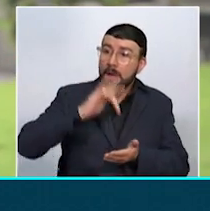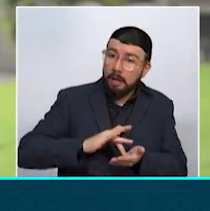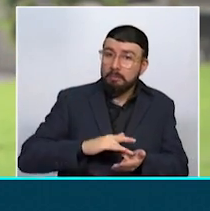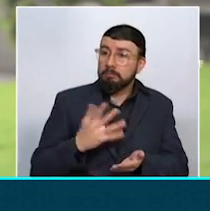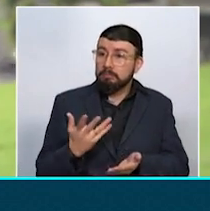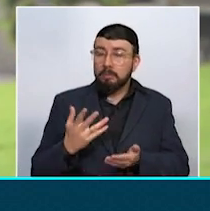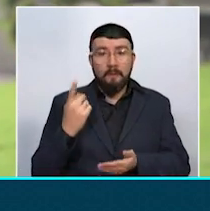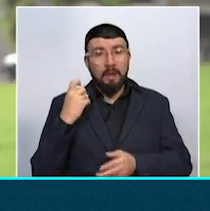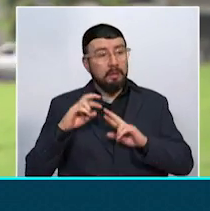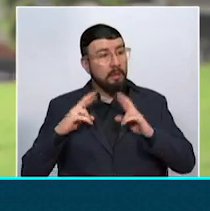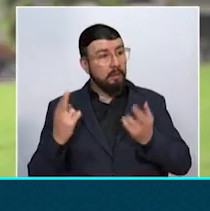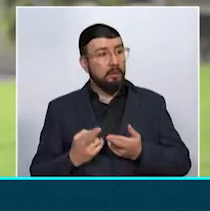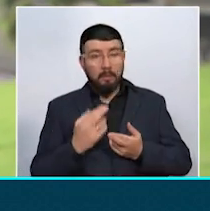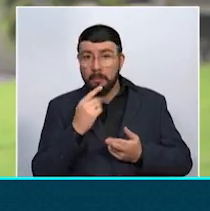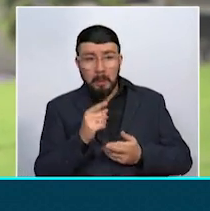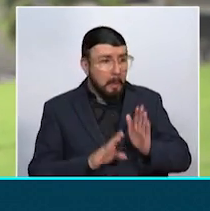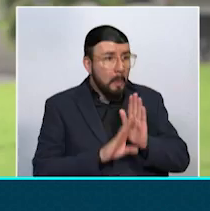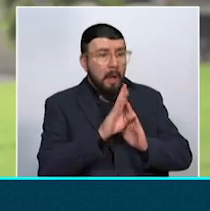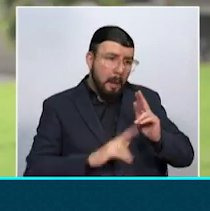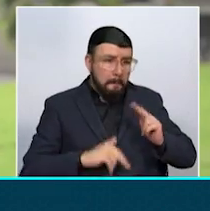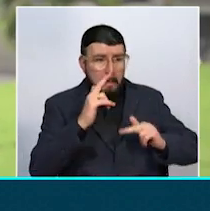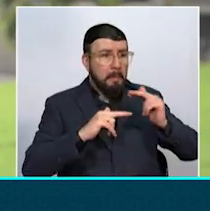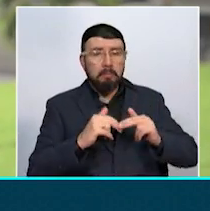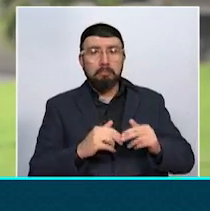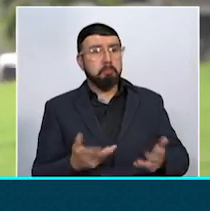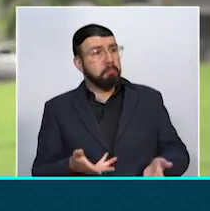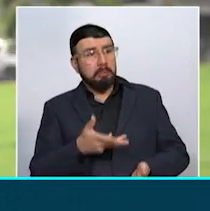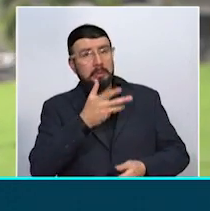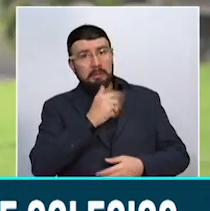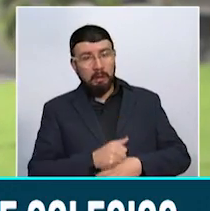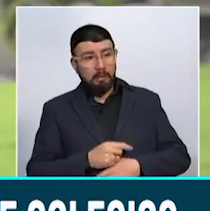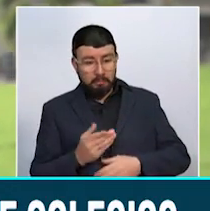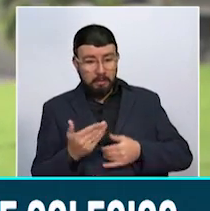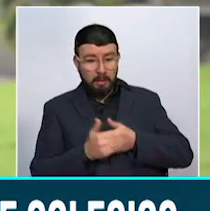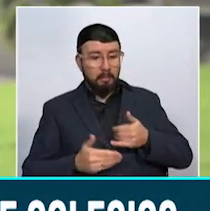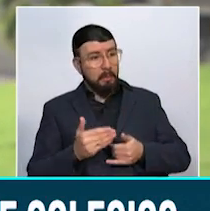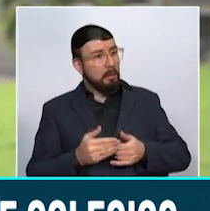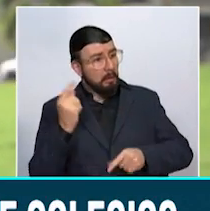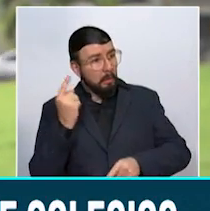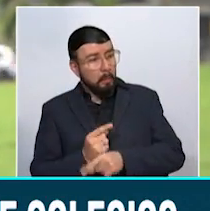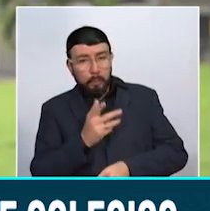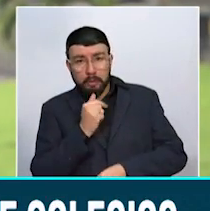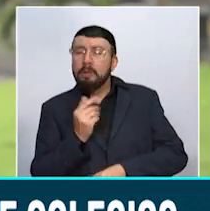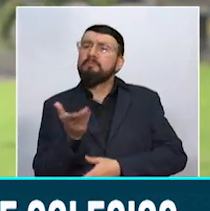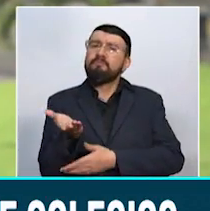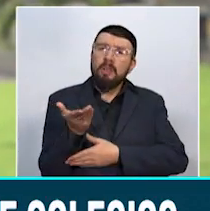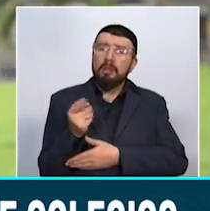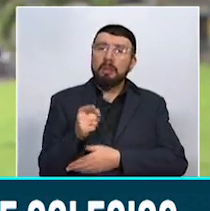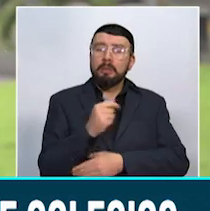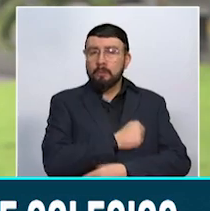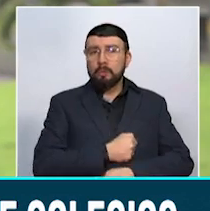vemos que el avance en las obras no es el que esperábamos como departamento y le estamos requiriendo a